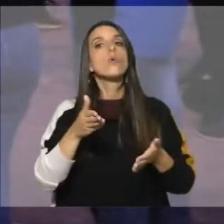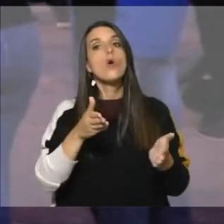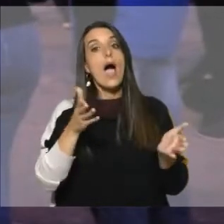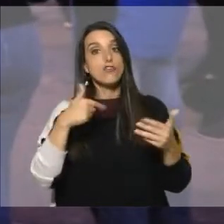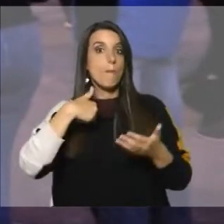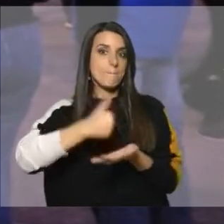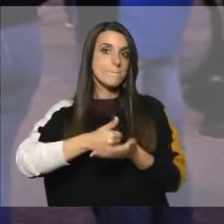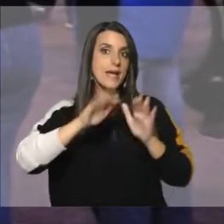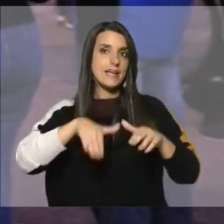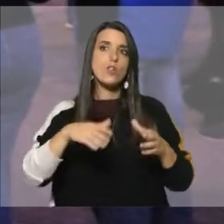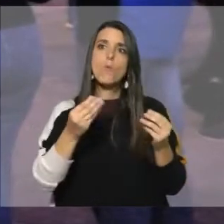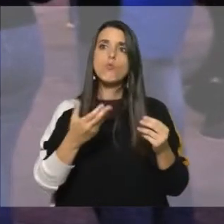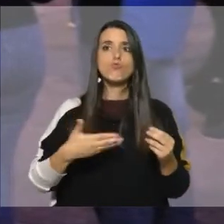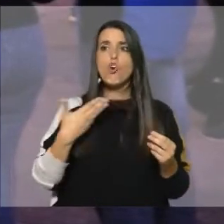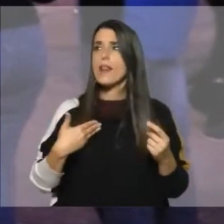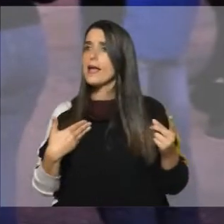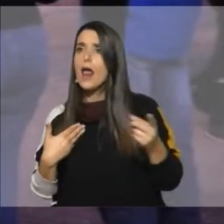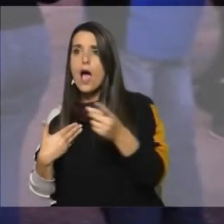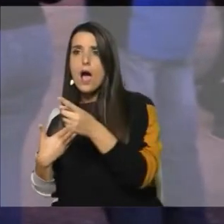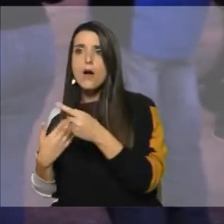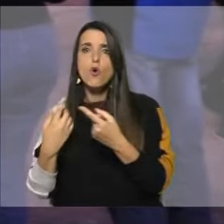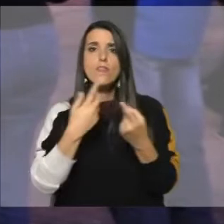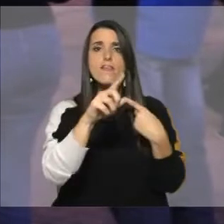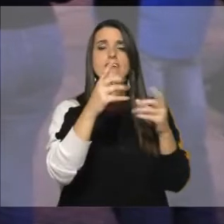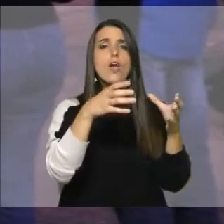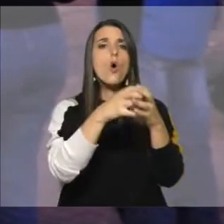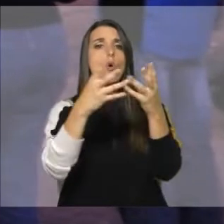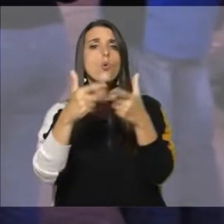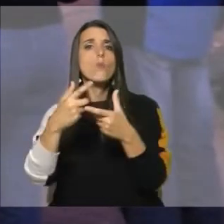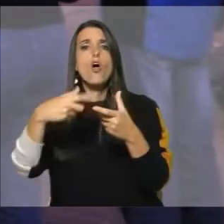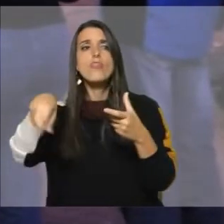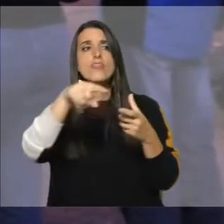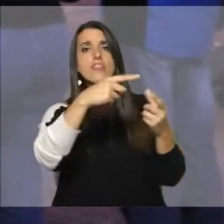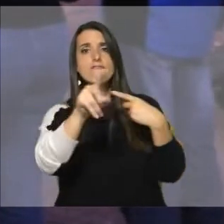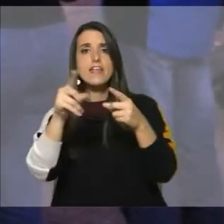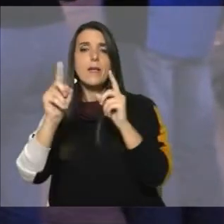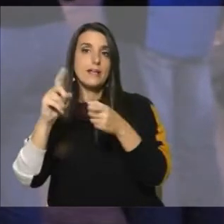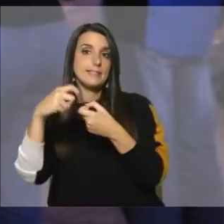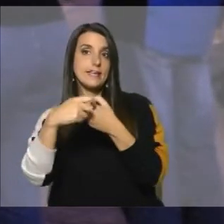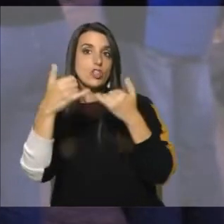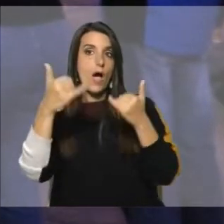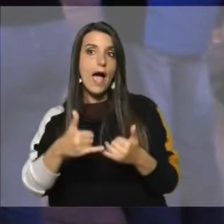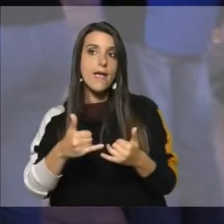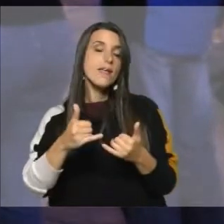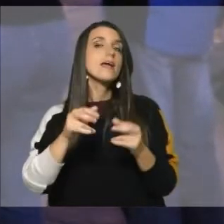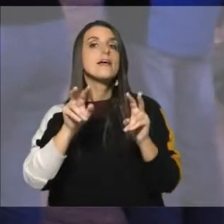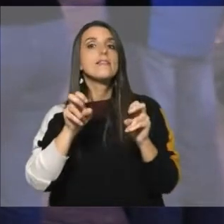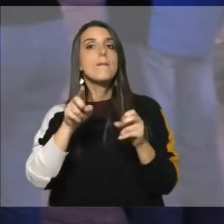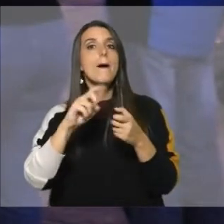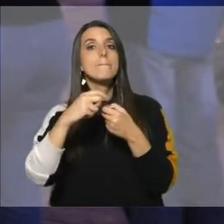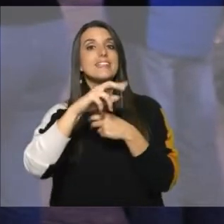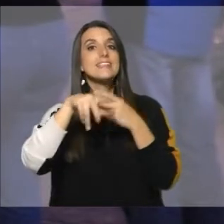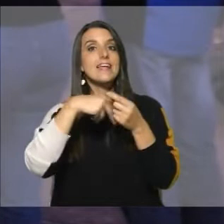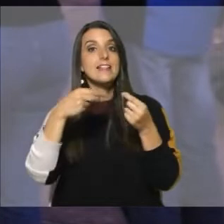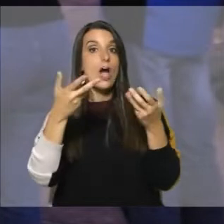a quedar acá porque hay muchos reclamos de diferentes organizaciones sociales, así como también de sindicatos vinculados al PIC-CNT.